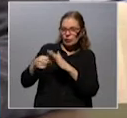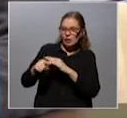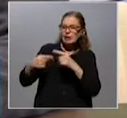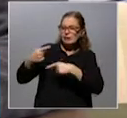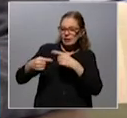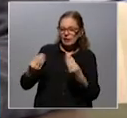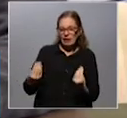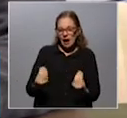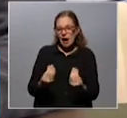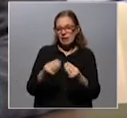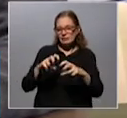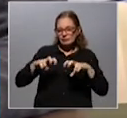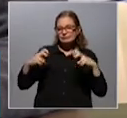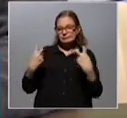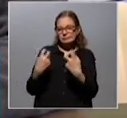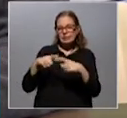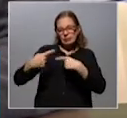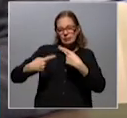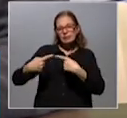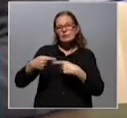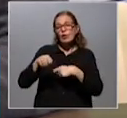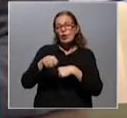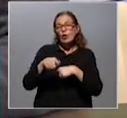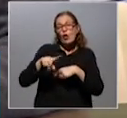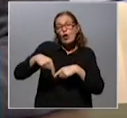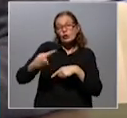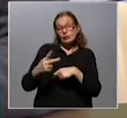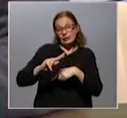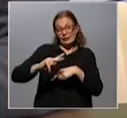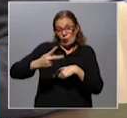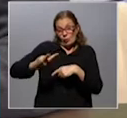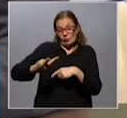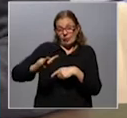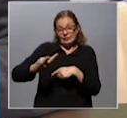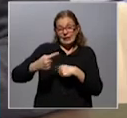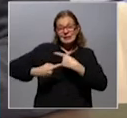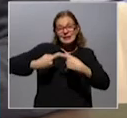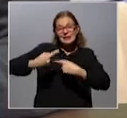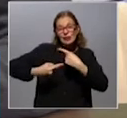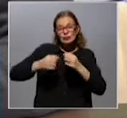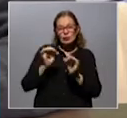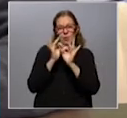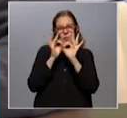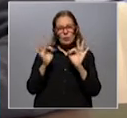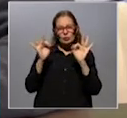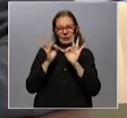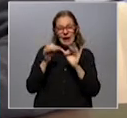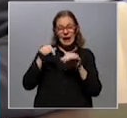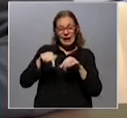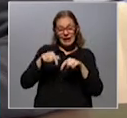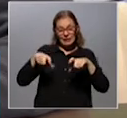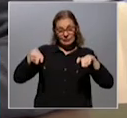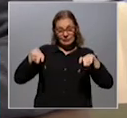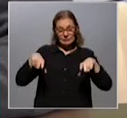mantenimiento de la cancha De las tribunas, etcétera Otra, el desarrollo de espectáculos Aquí en el estadio